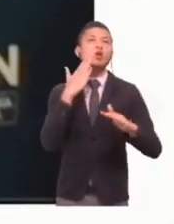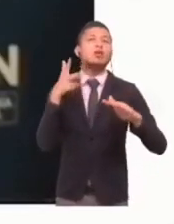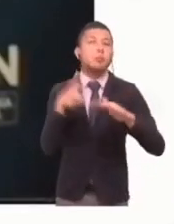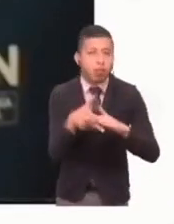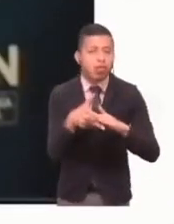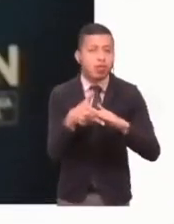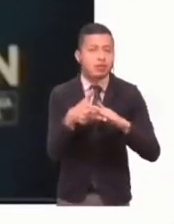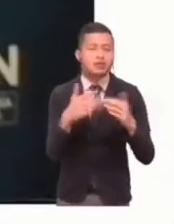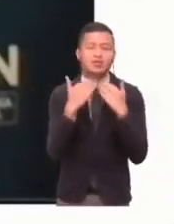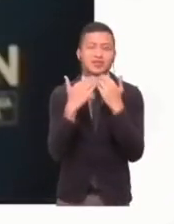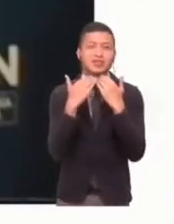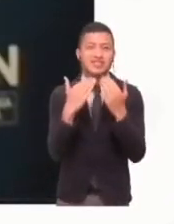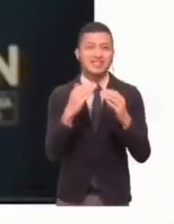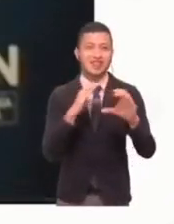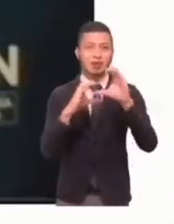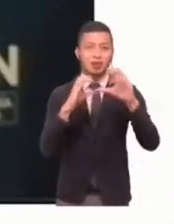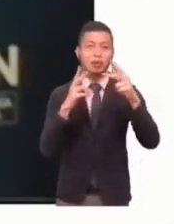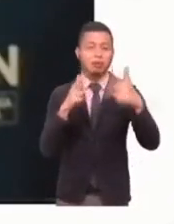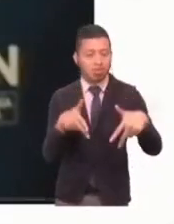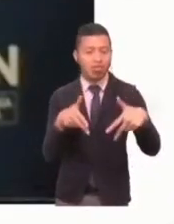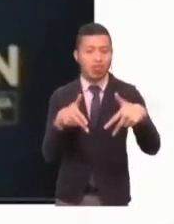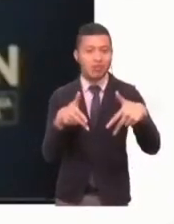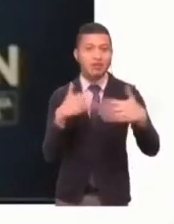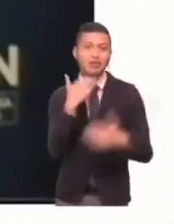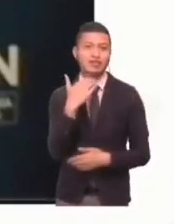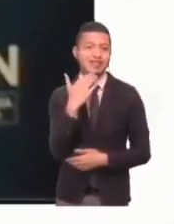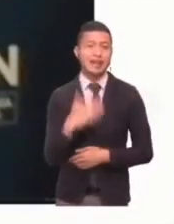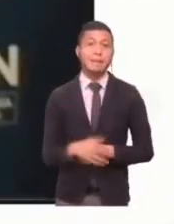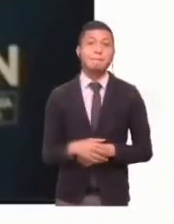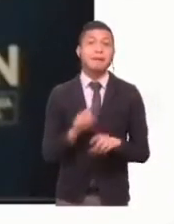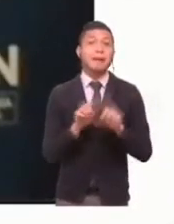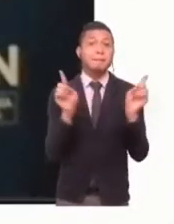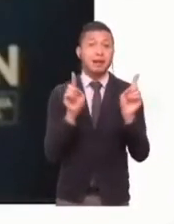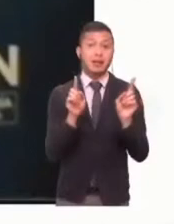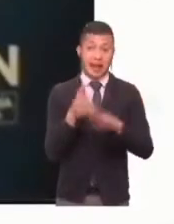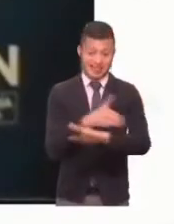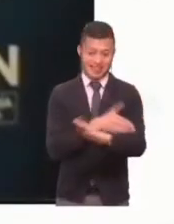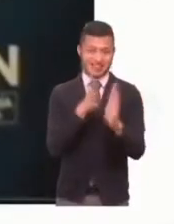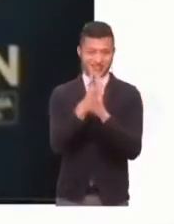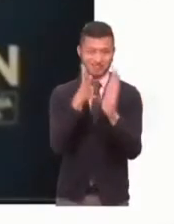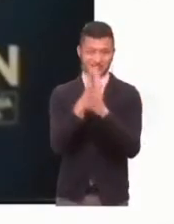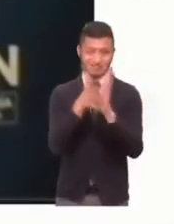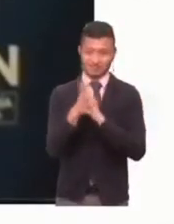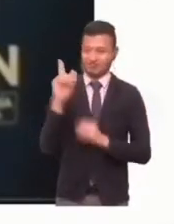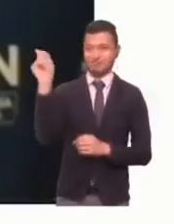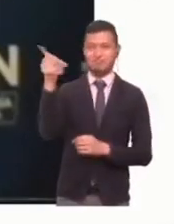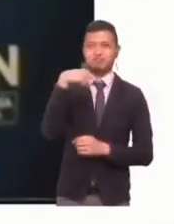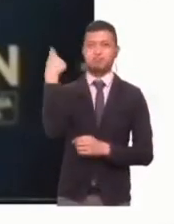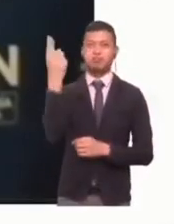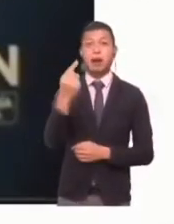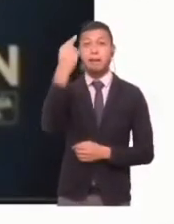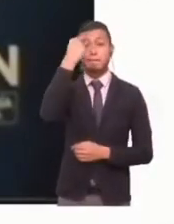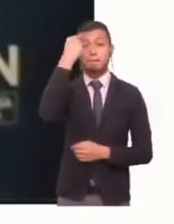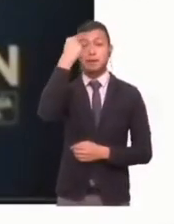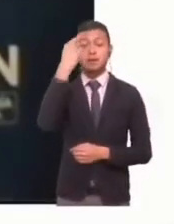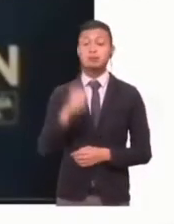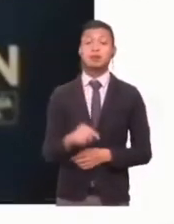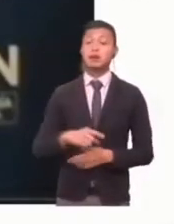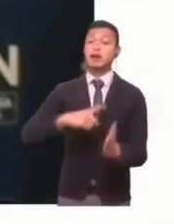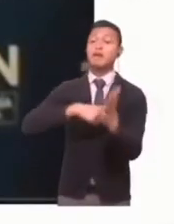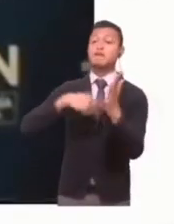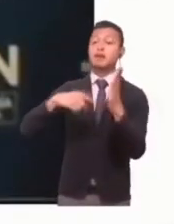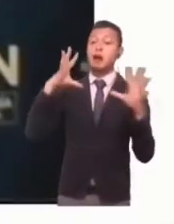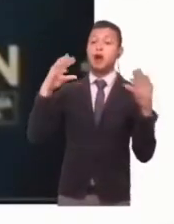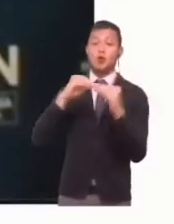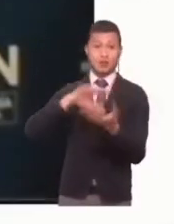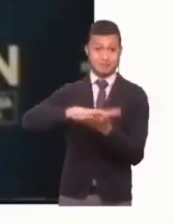interrumpió la comunicación, pero estaba insistiendo en que la teoría esa de que por toque del Rey Midas, con la firma del